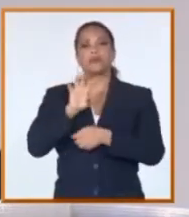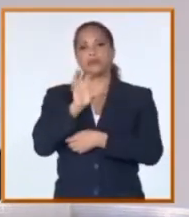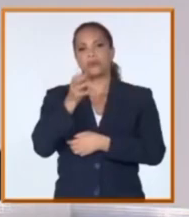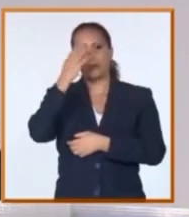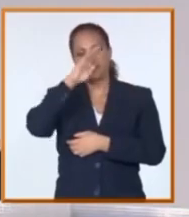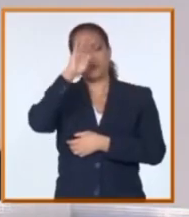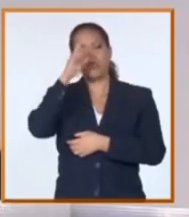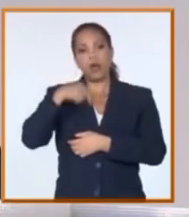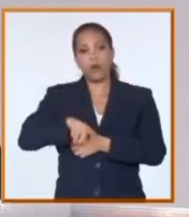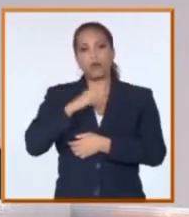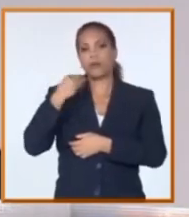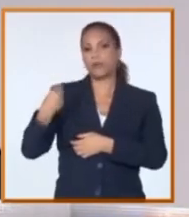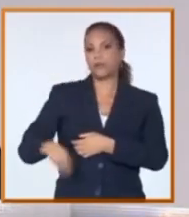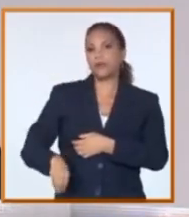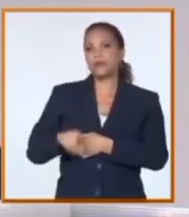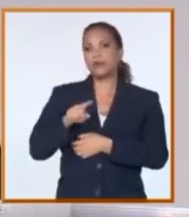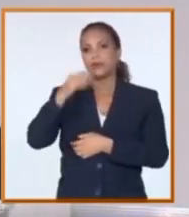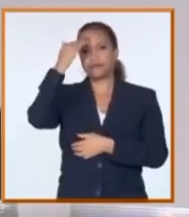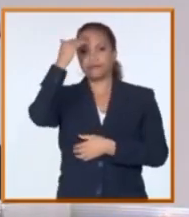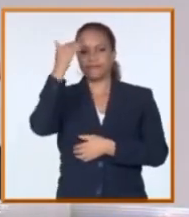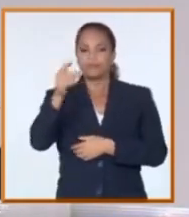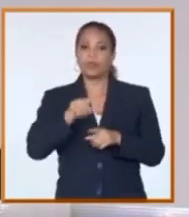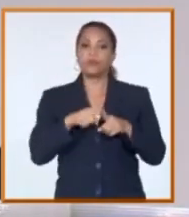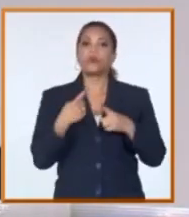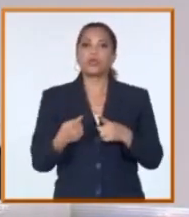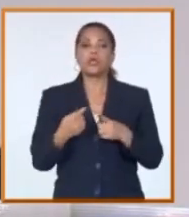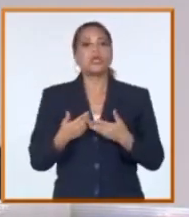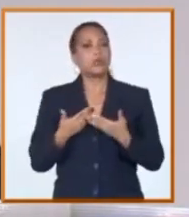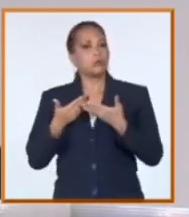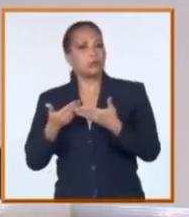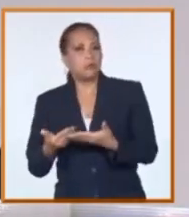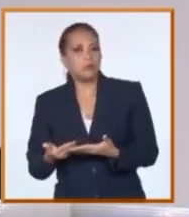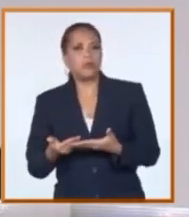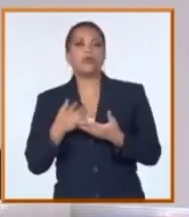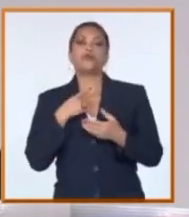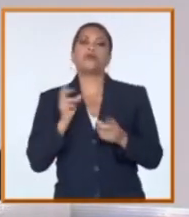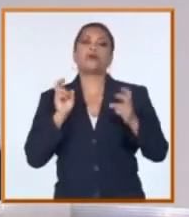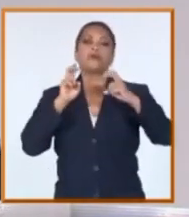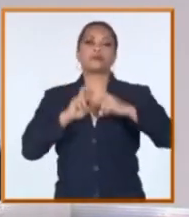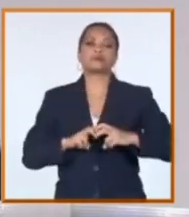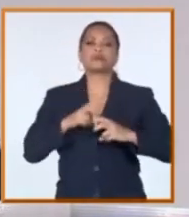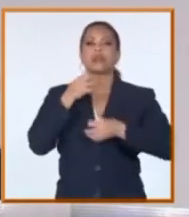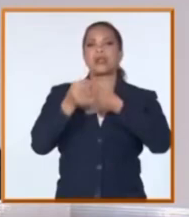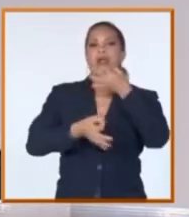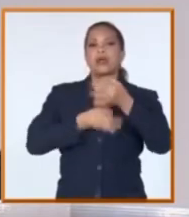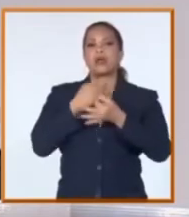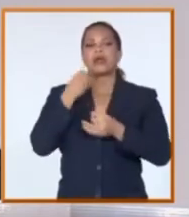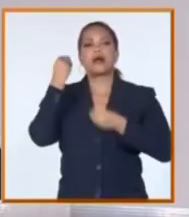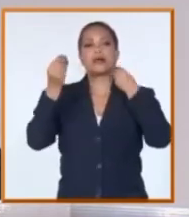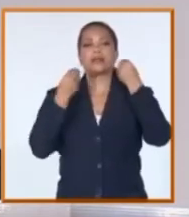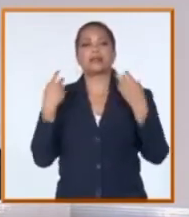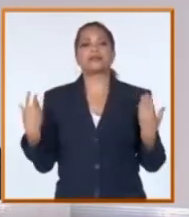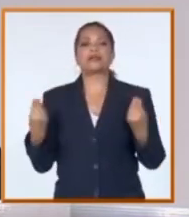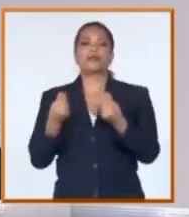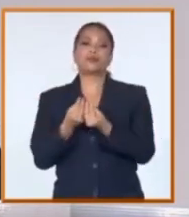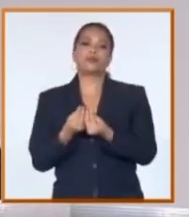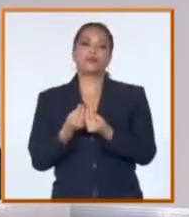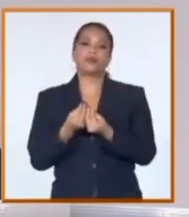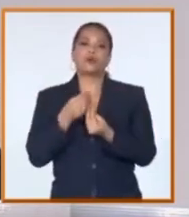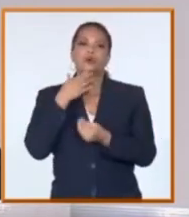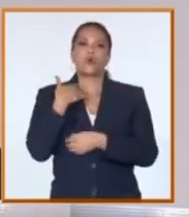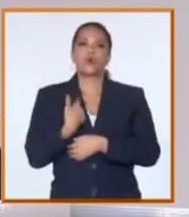aprovecho la oportunidad para realmente agradecer porque ha habido una disposición de encontrarse con nuestro sector, ya mencionabas que